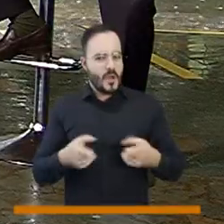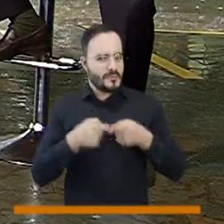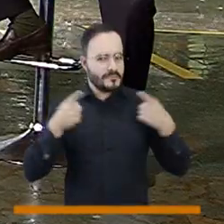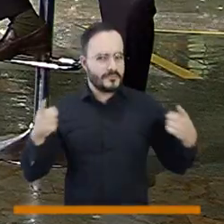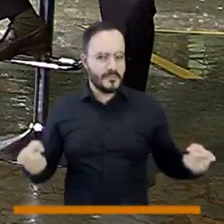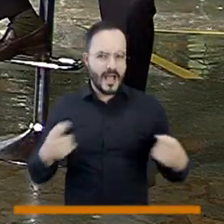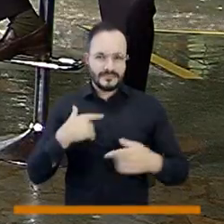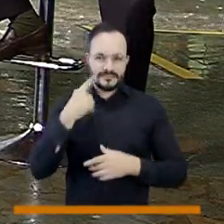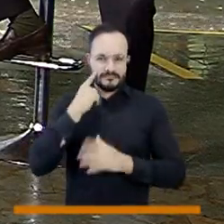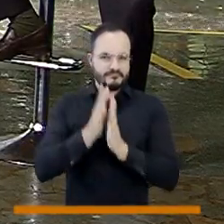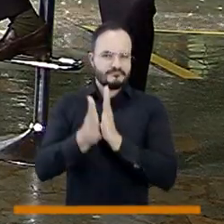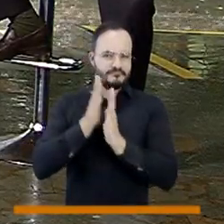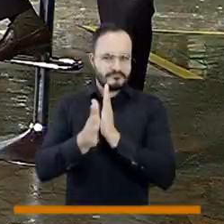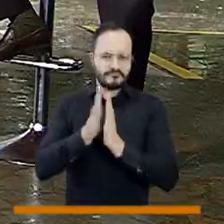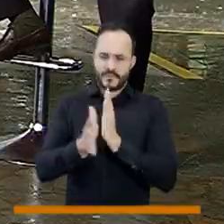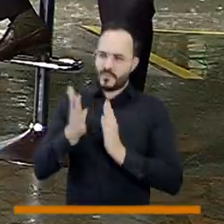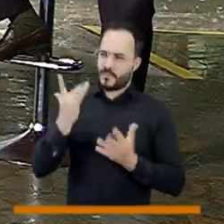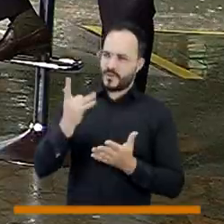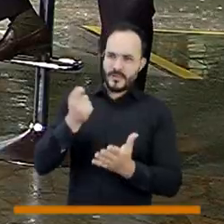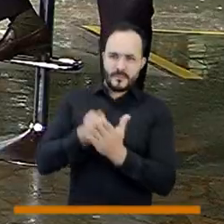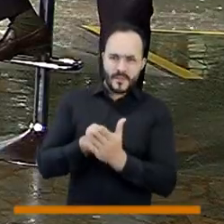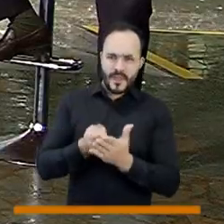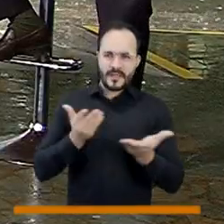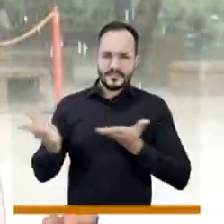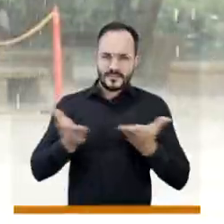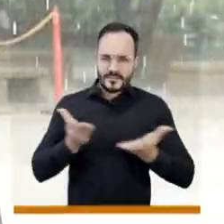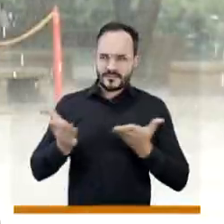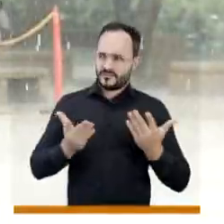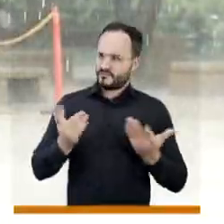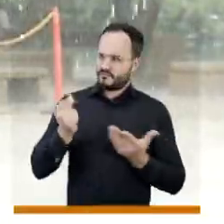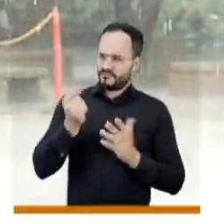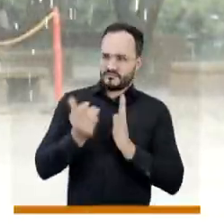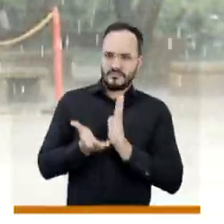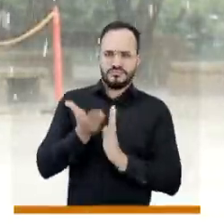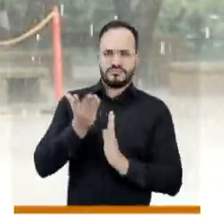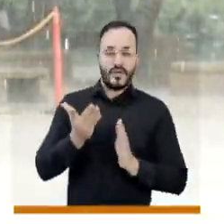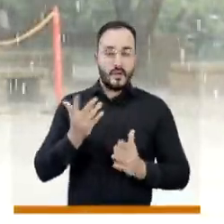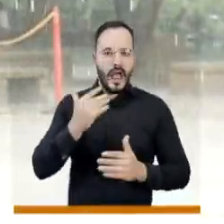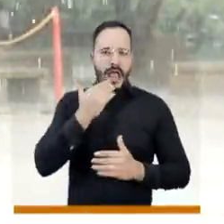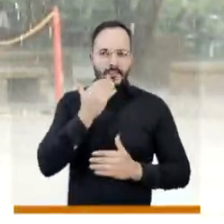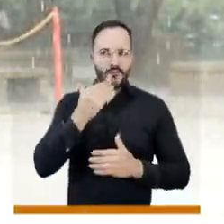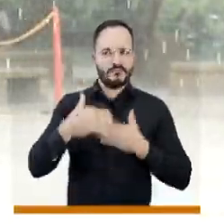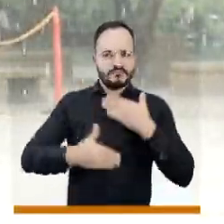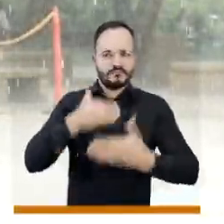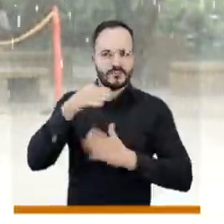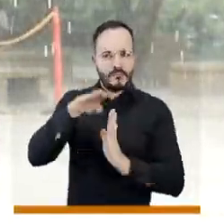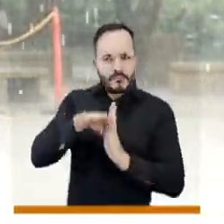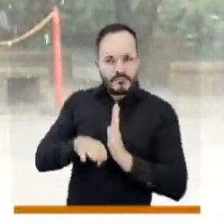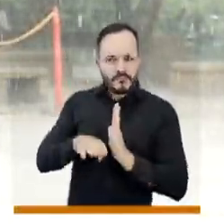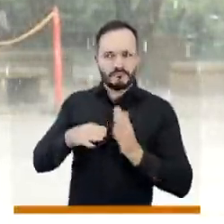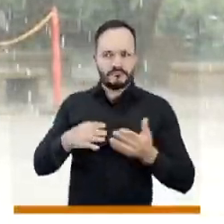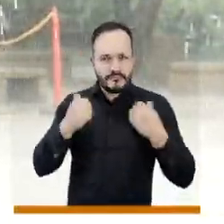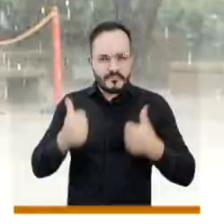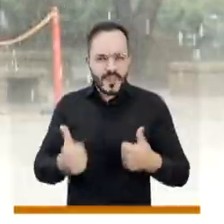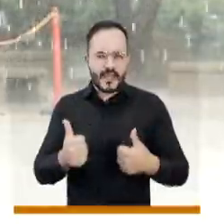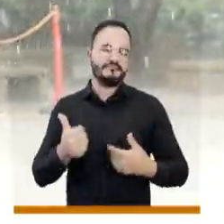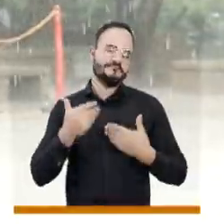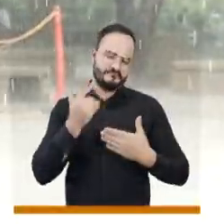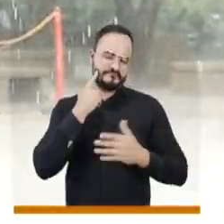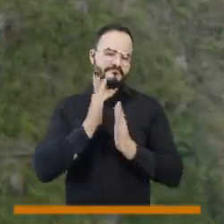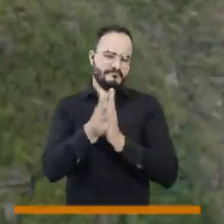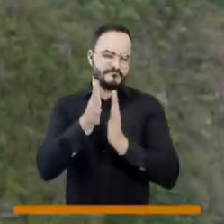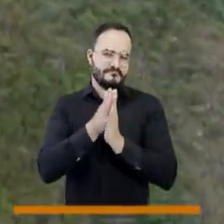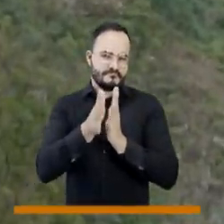posible, cómo funcionan las tarifas de energía y qué se puede hacer para mejorarlas, si van a mejorar, en fin, muchas tendencias a futuro de lo que va a